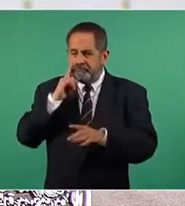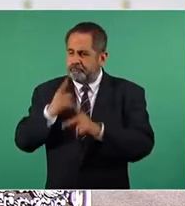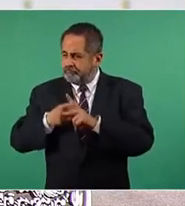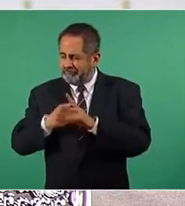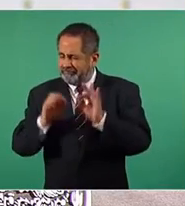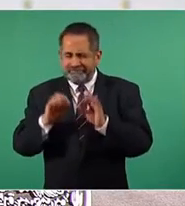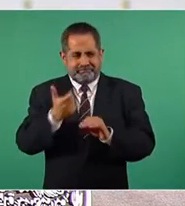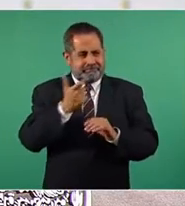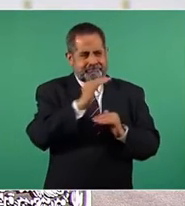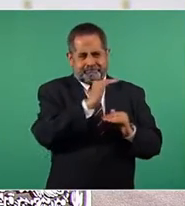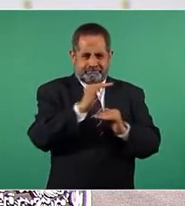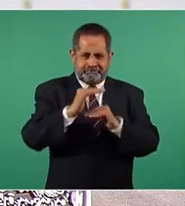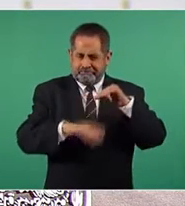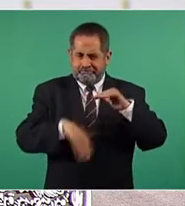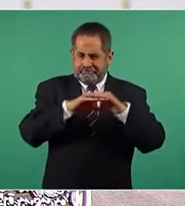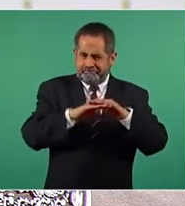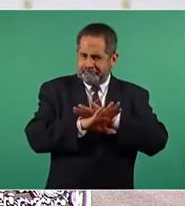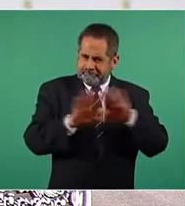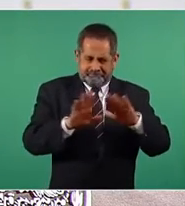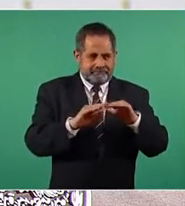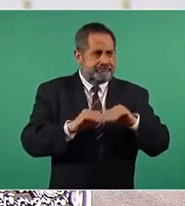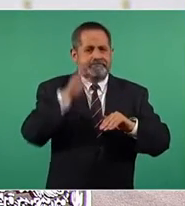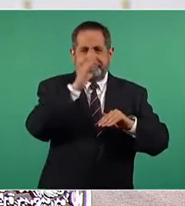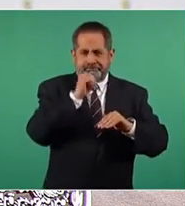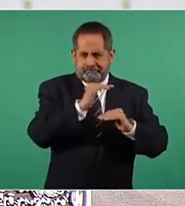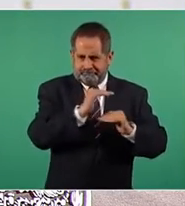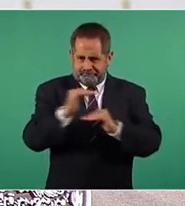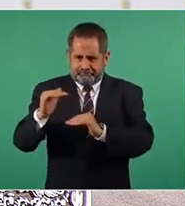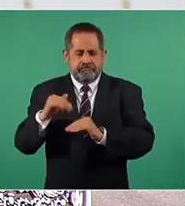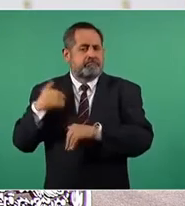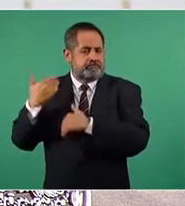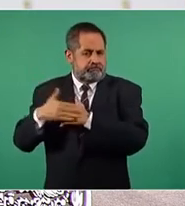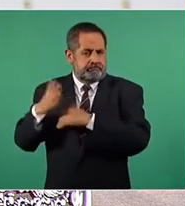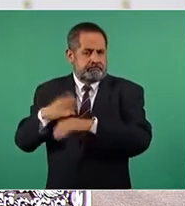máximo, que lo vamos a establecer,